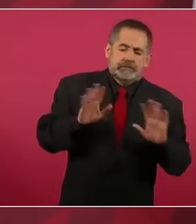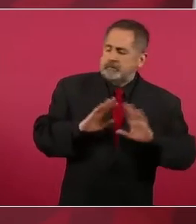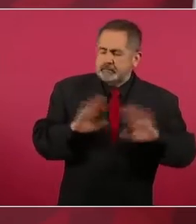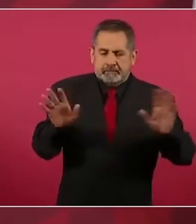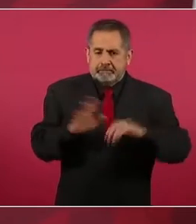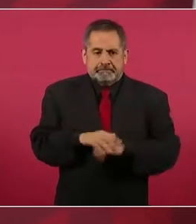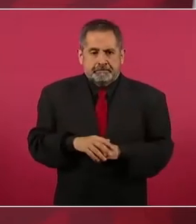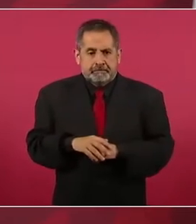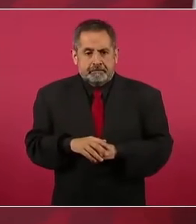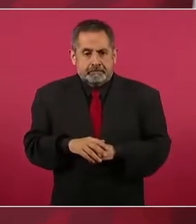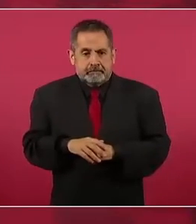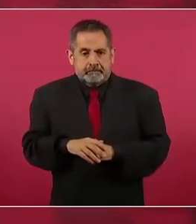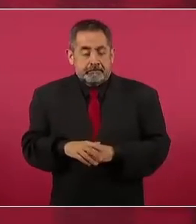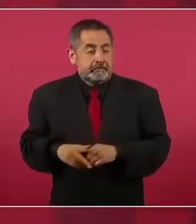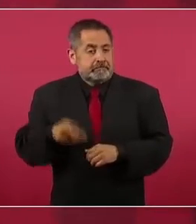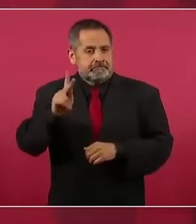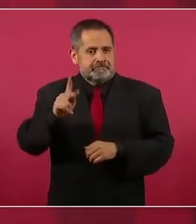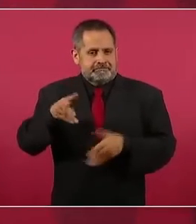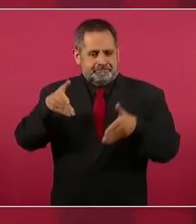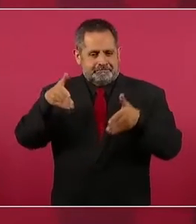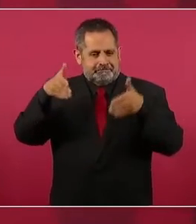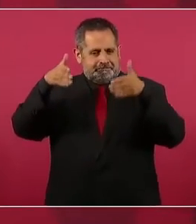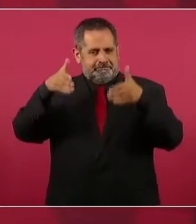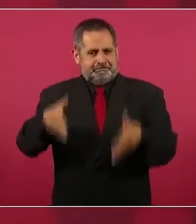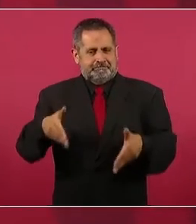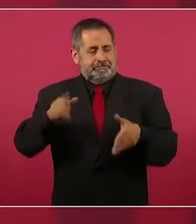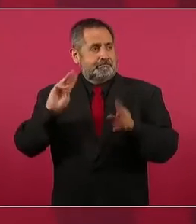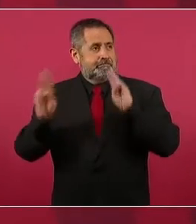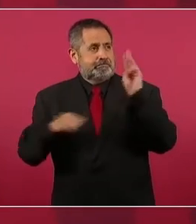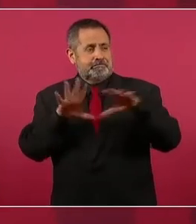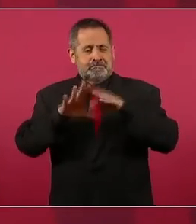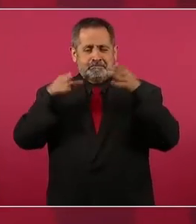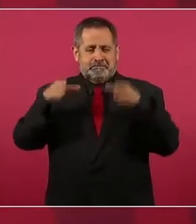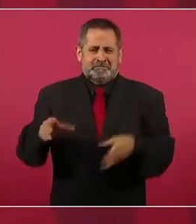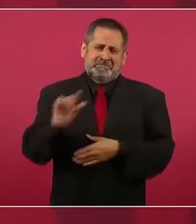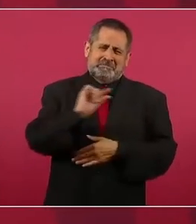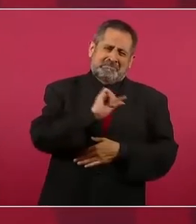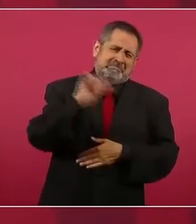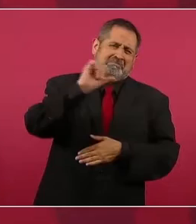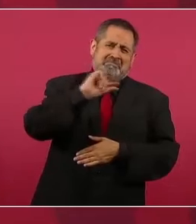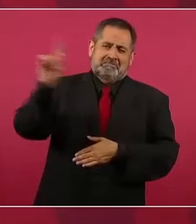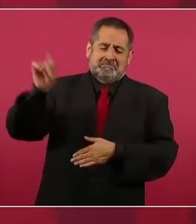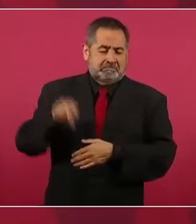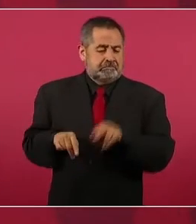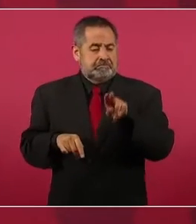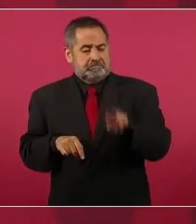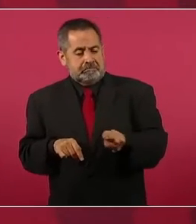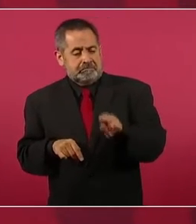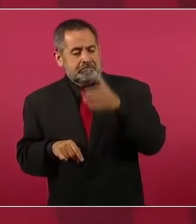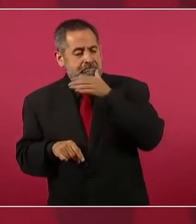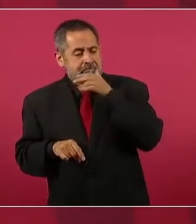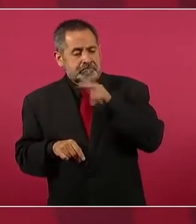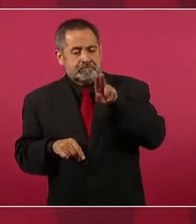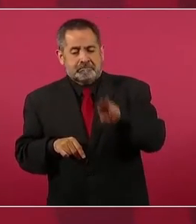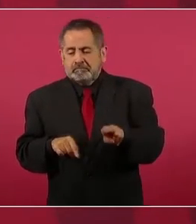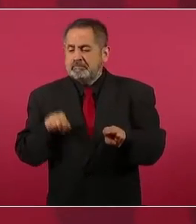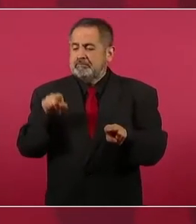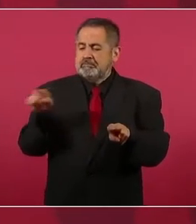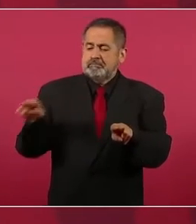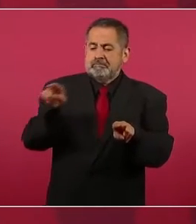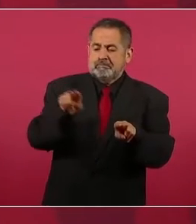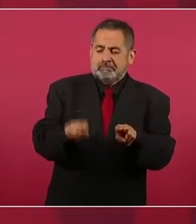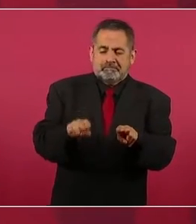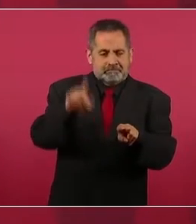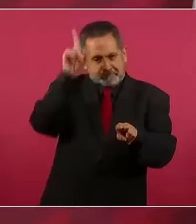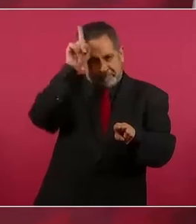el panteón de los gigantes, de los grandes del mundo, pues, están los dos. Como Roosevelt, que voy